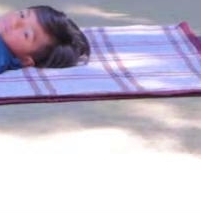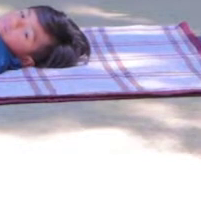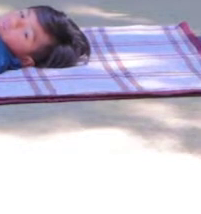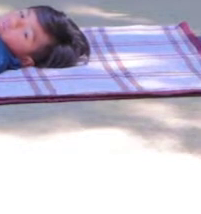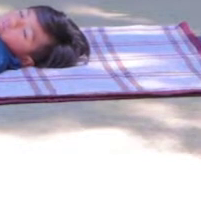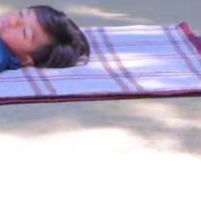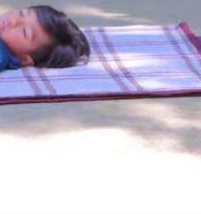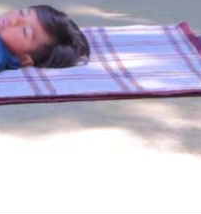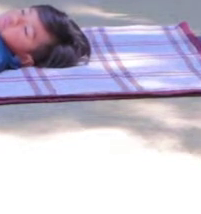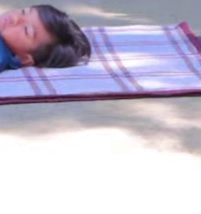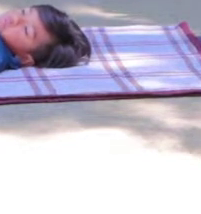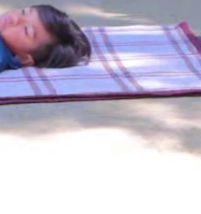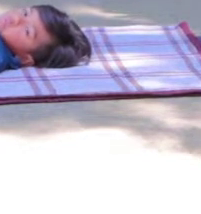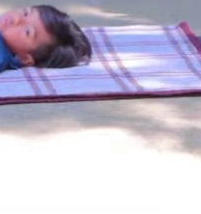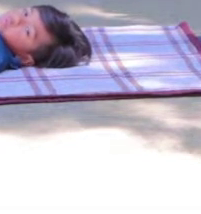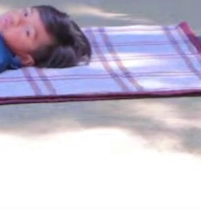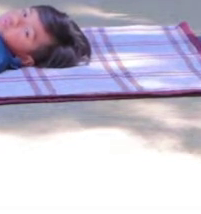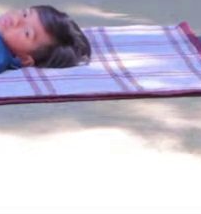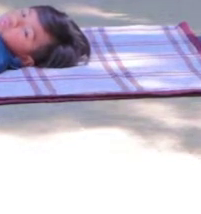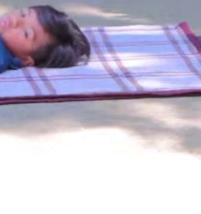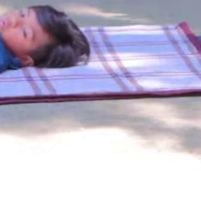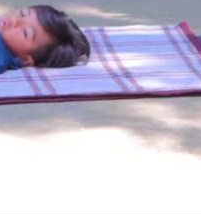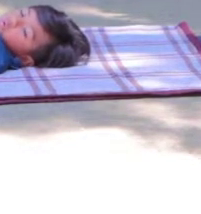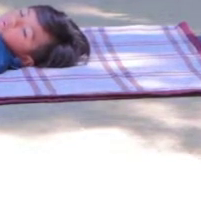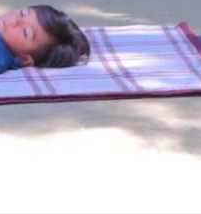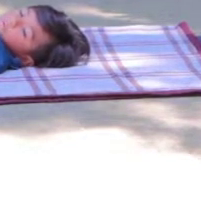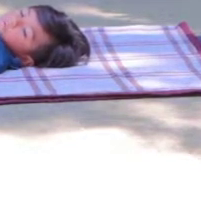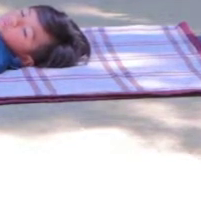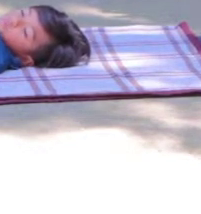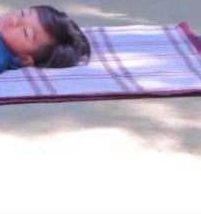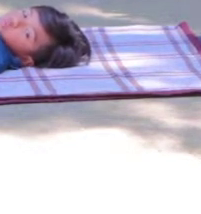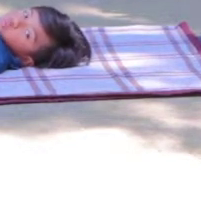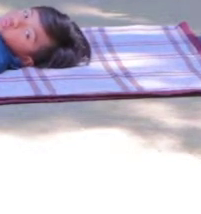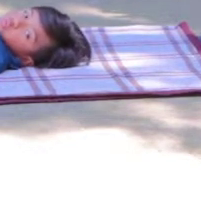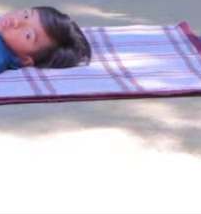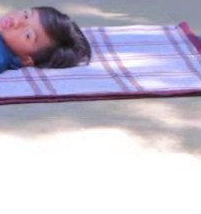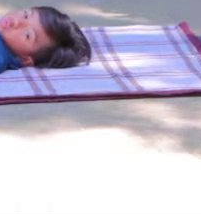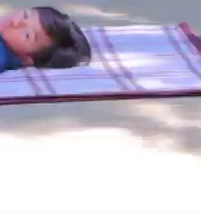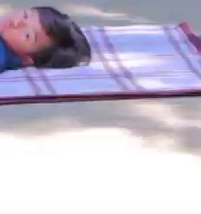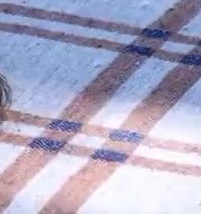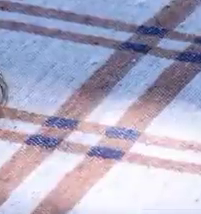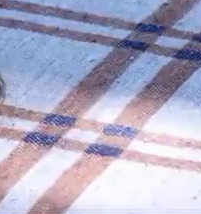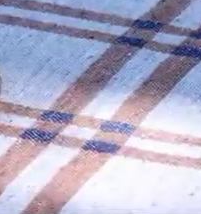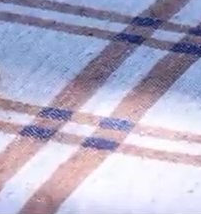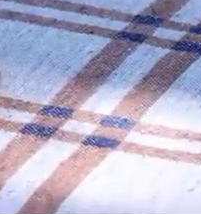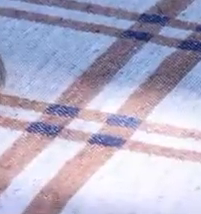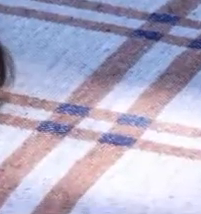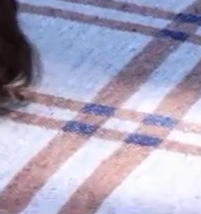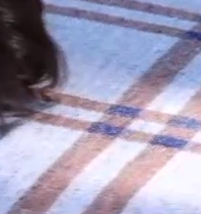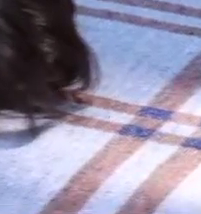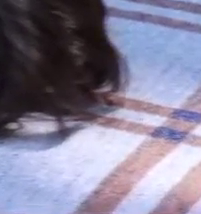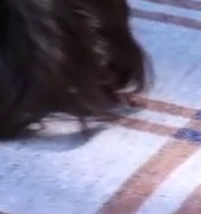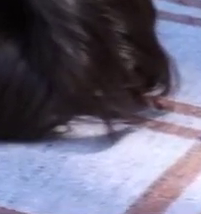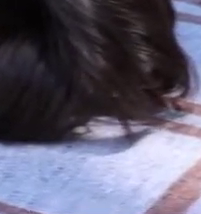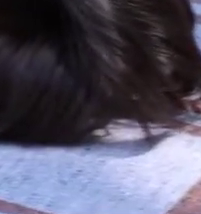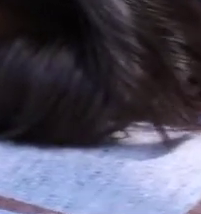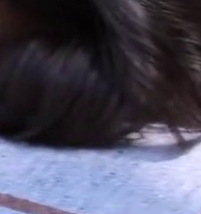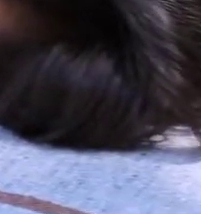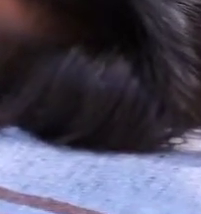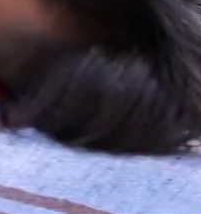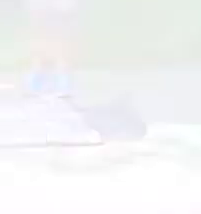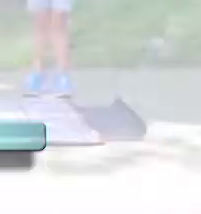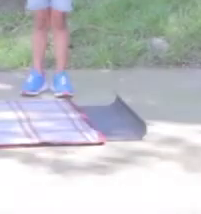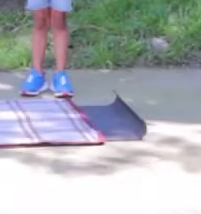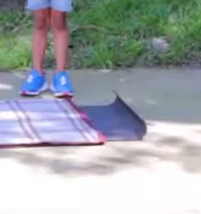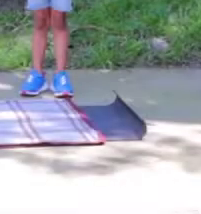Respiramos. Bajamos. Pies juntos. Elevación de cadera. Bajamos. Una vez más. Alto.